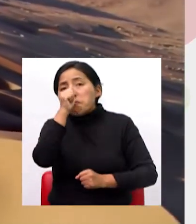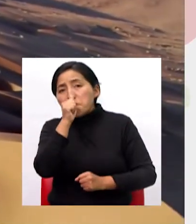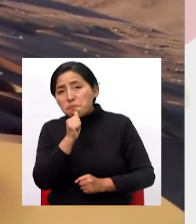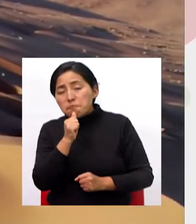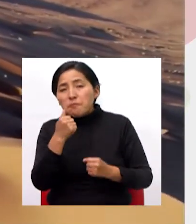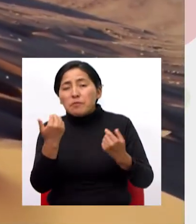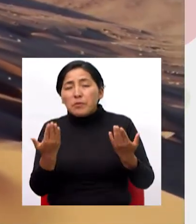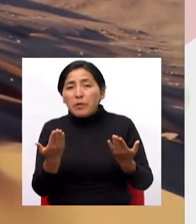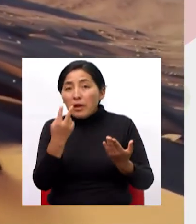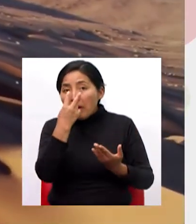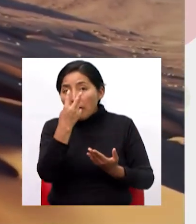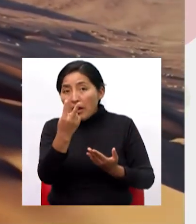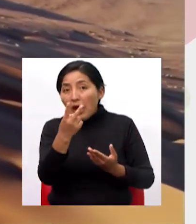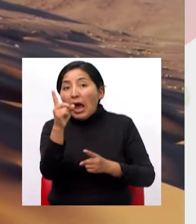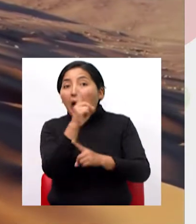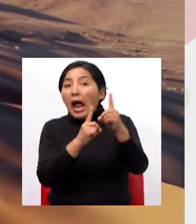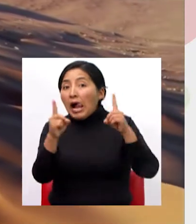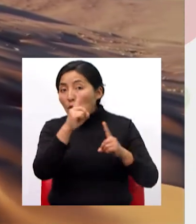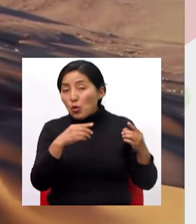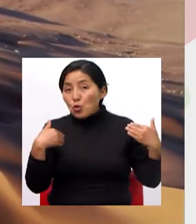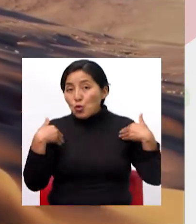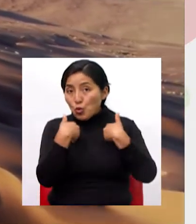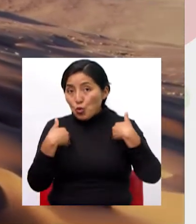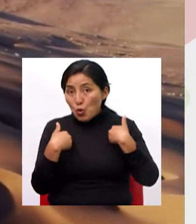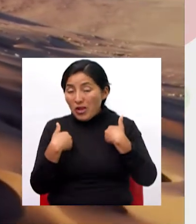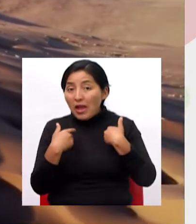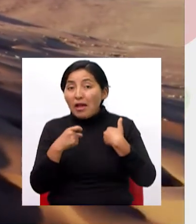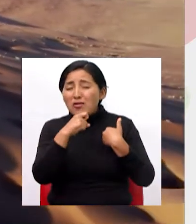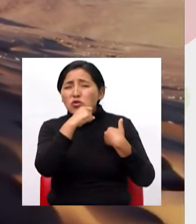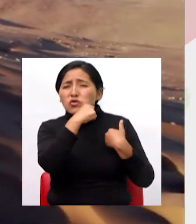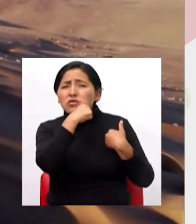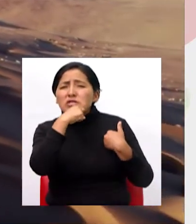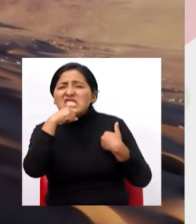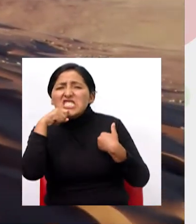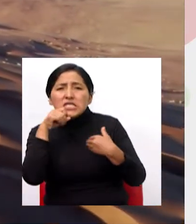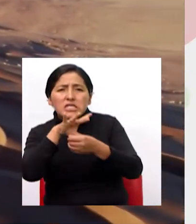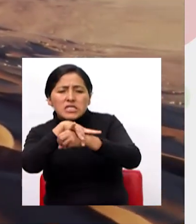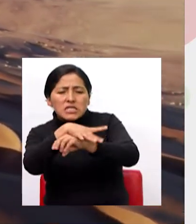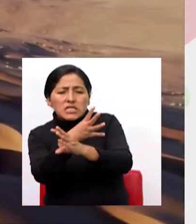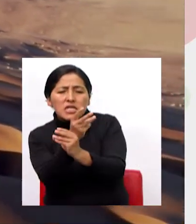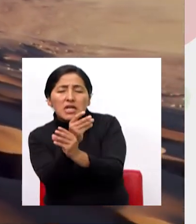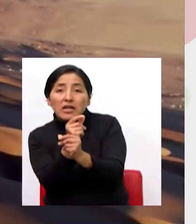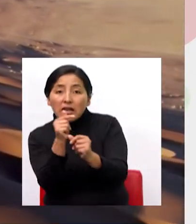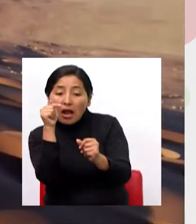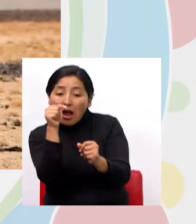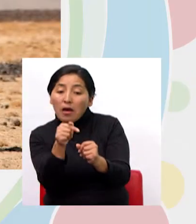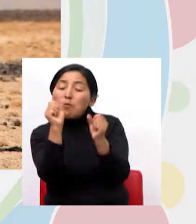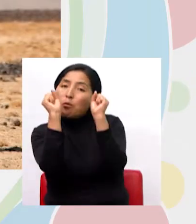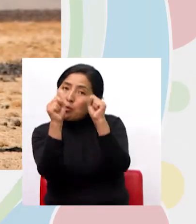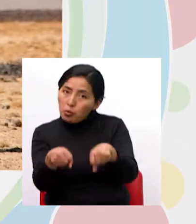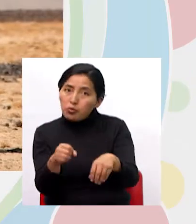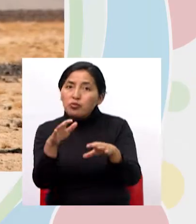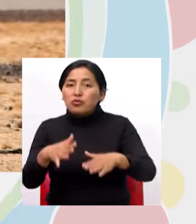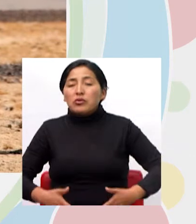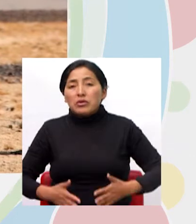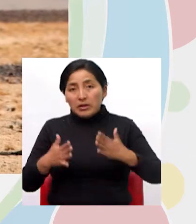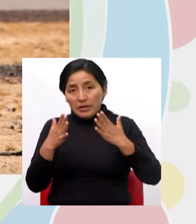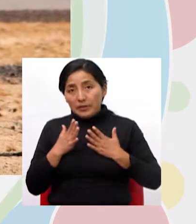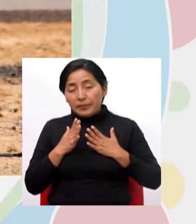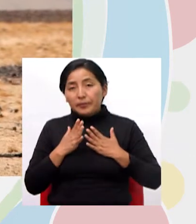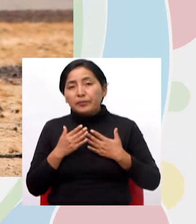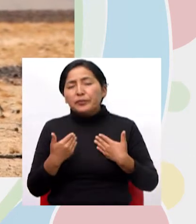ahí algunos animales que viven en el desierto los animales que viven en el desierto,